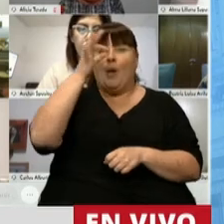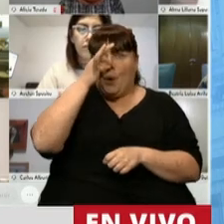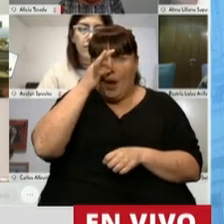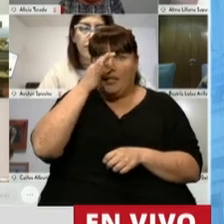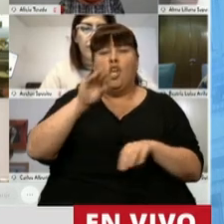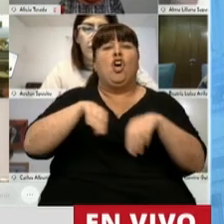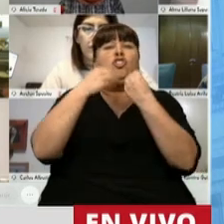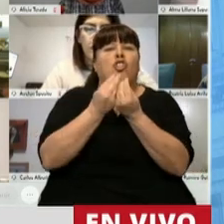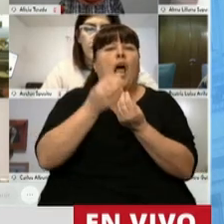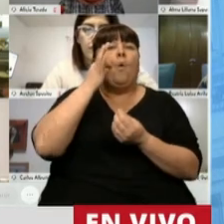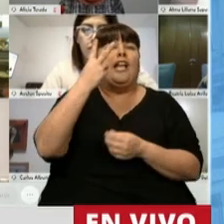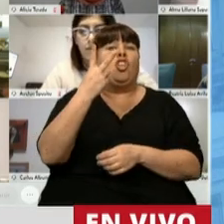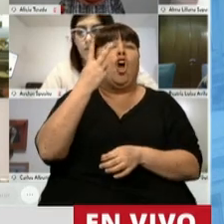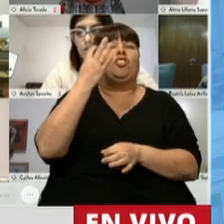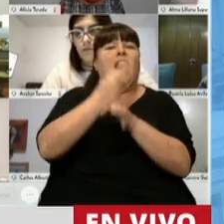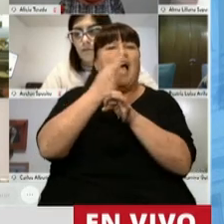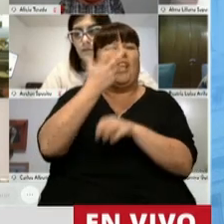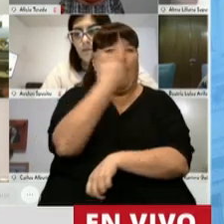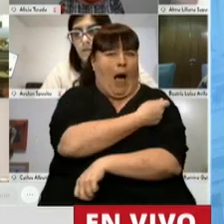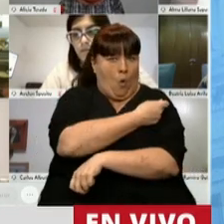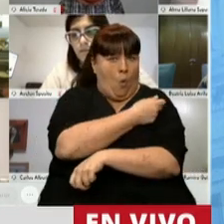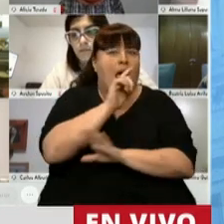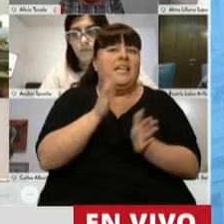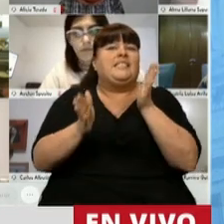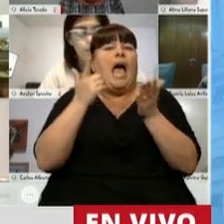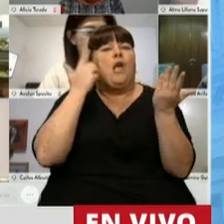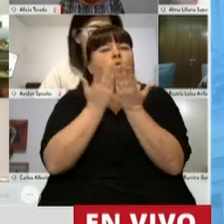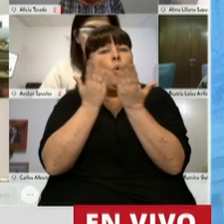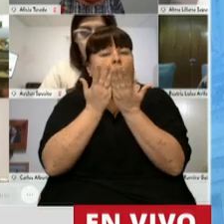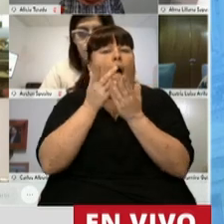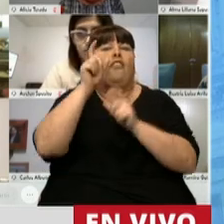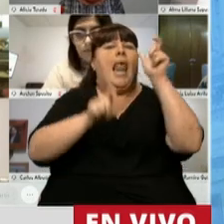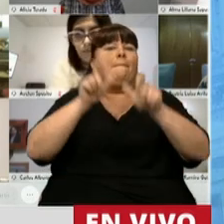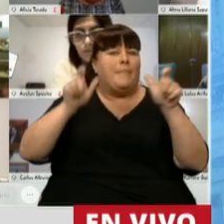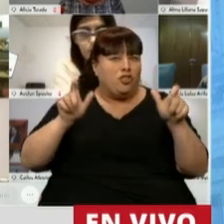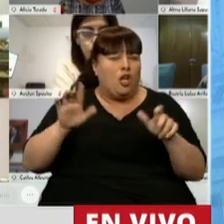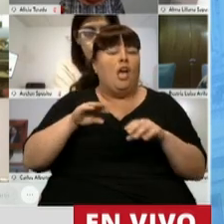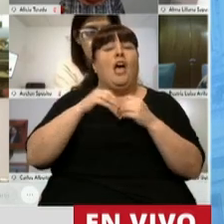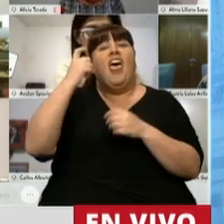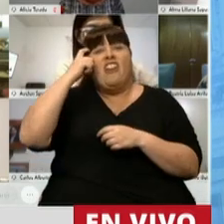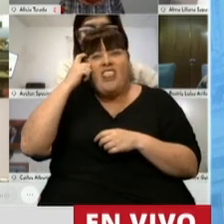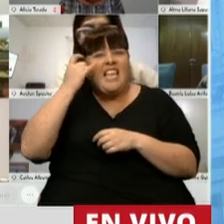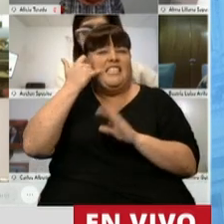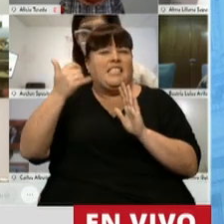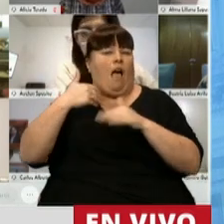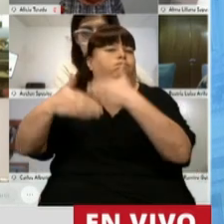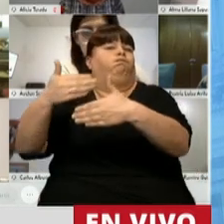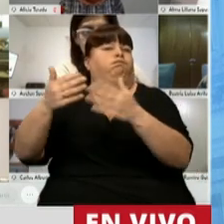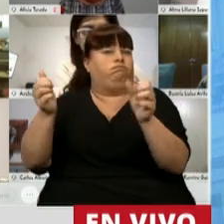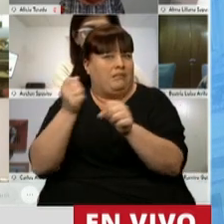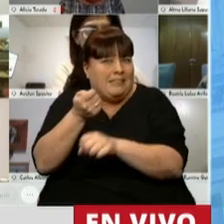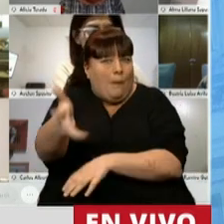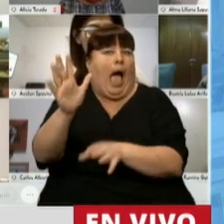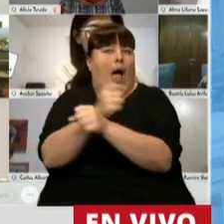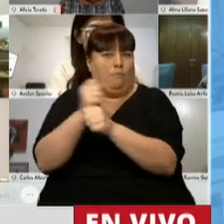existen ya 42 vacunas que se encuentran en etapas de evaluación clínica en humanos, de las cuales 10 ya están en fase muy avanzada,